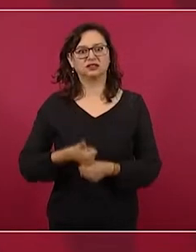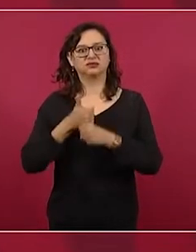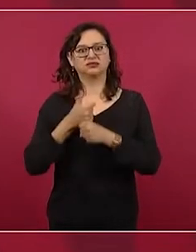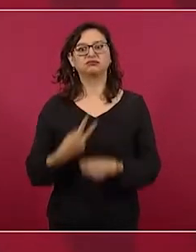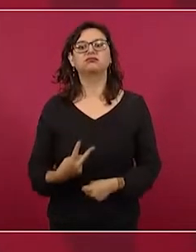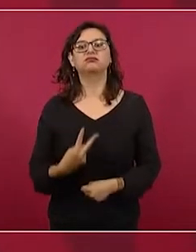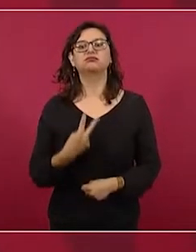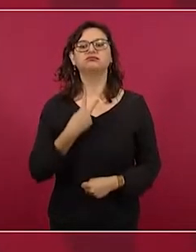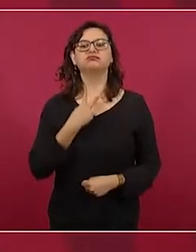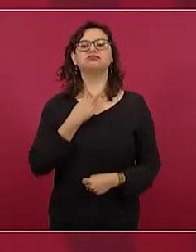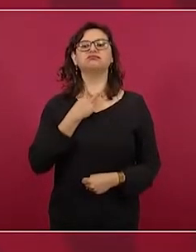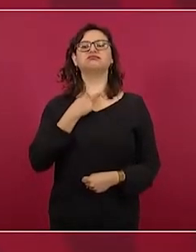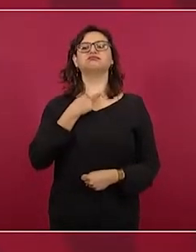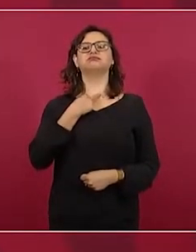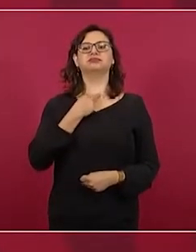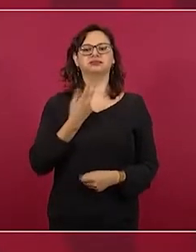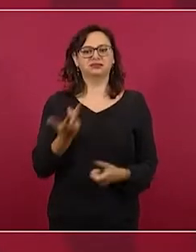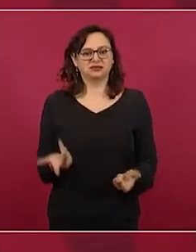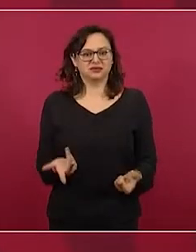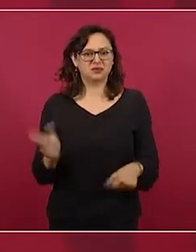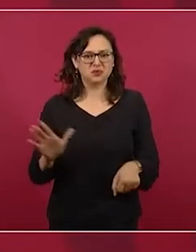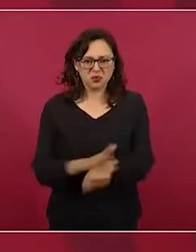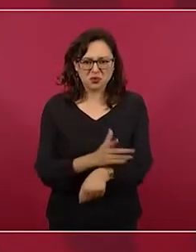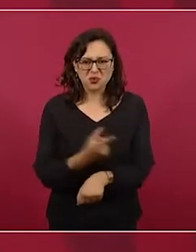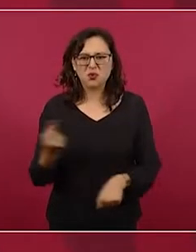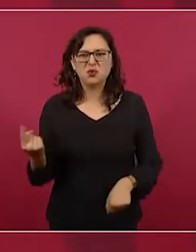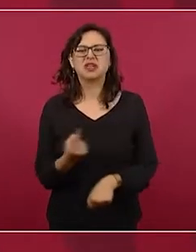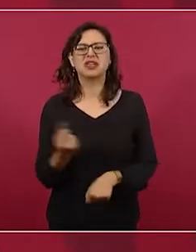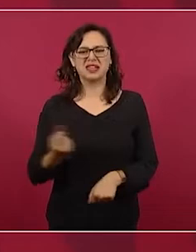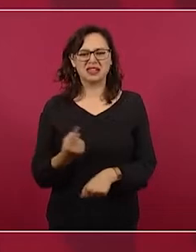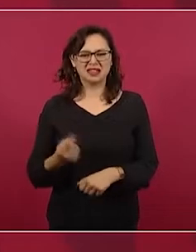Ya lo dije en un discurso.